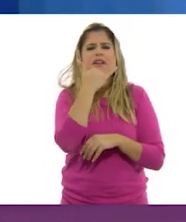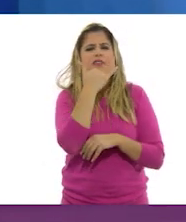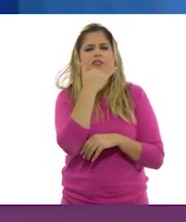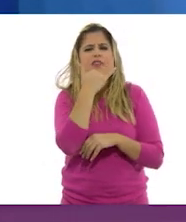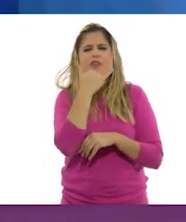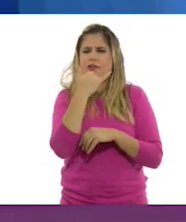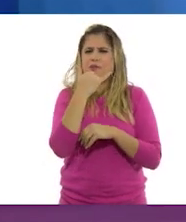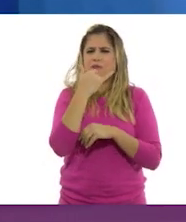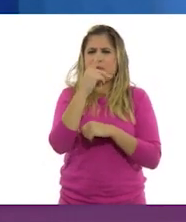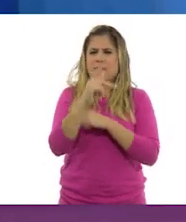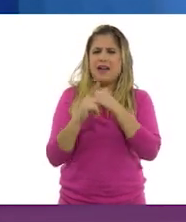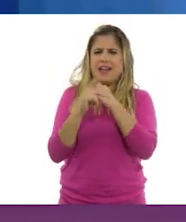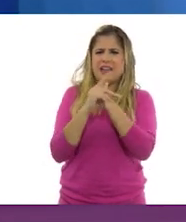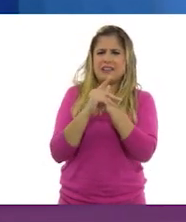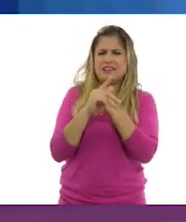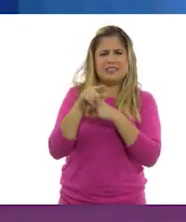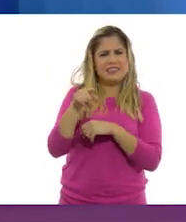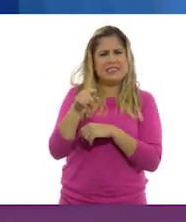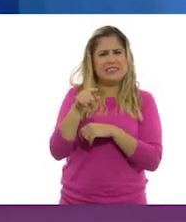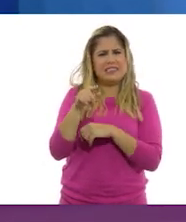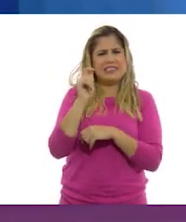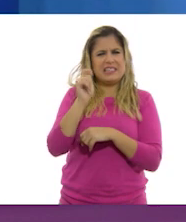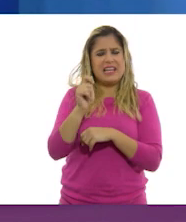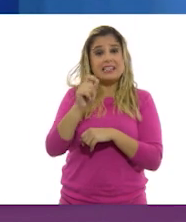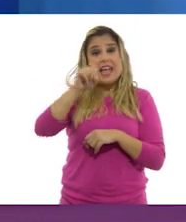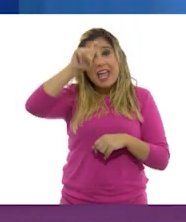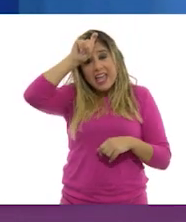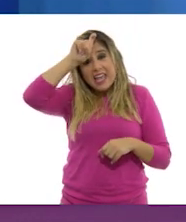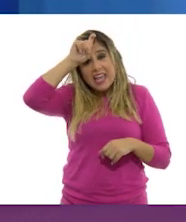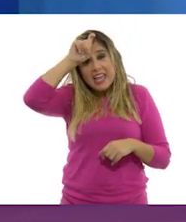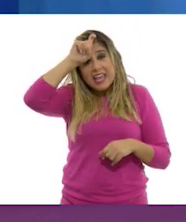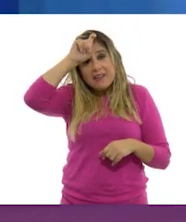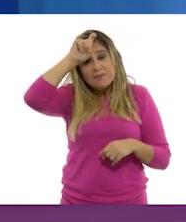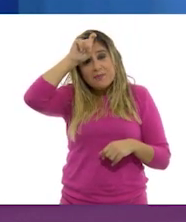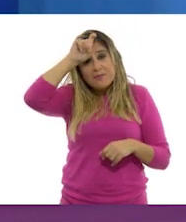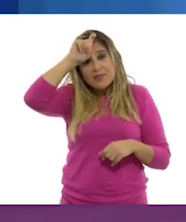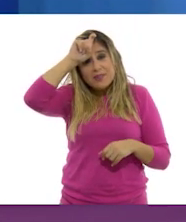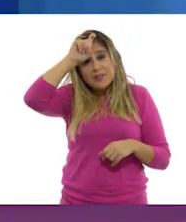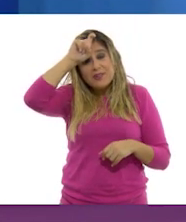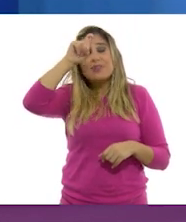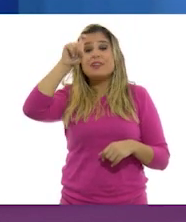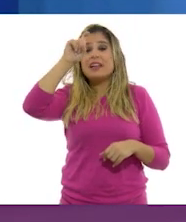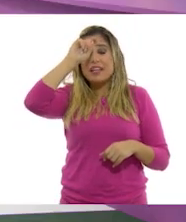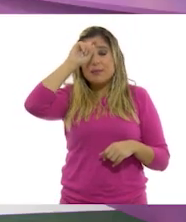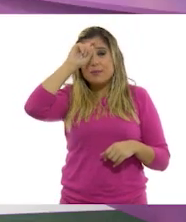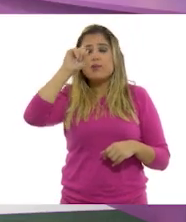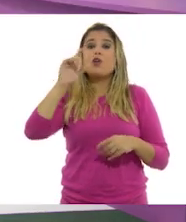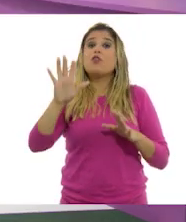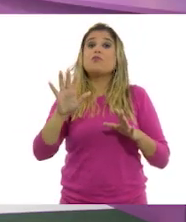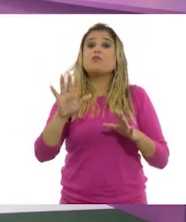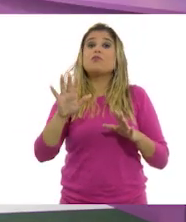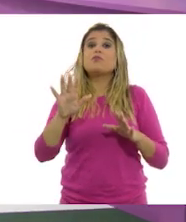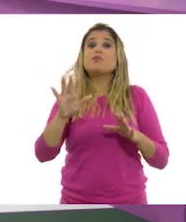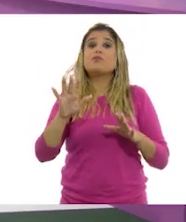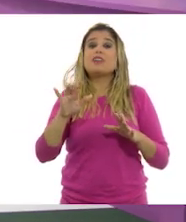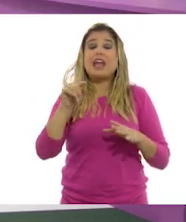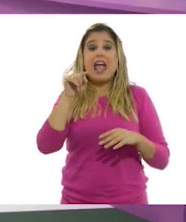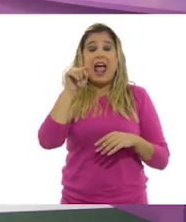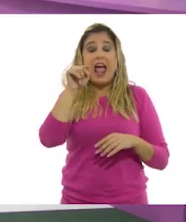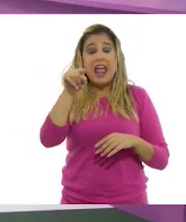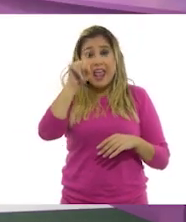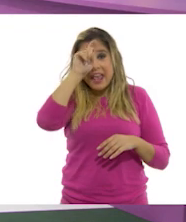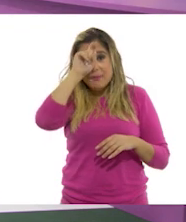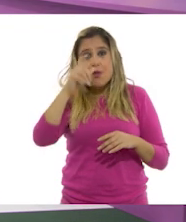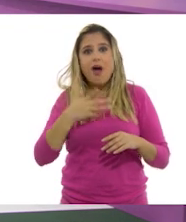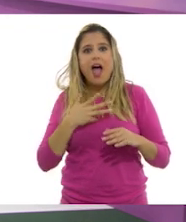un país es Egipto. Ok. Sí, y estas es, y ahí están